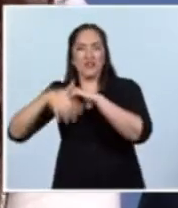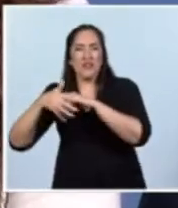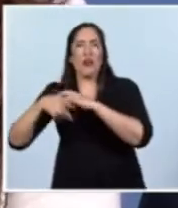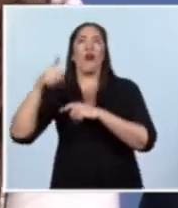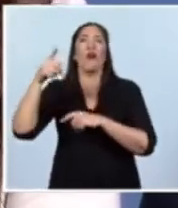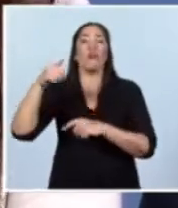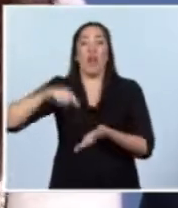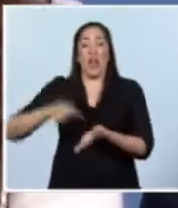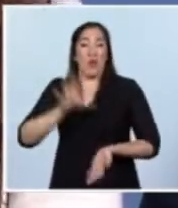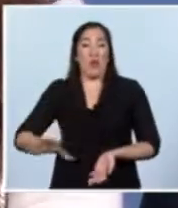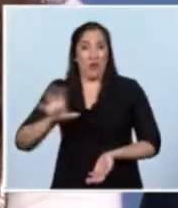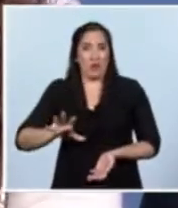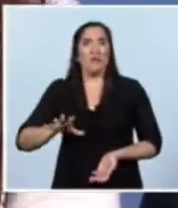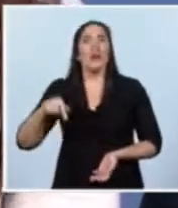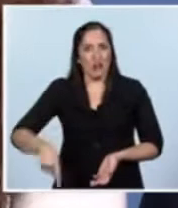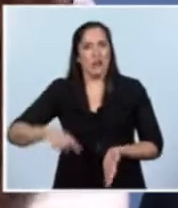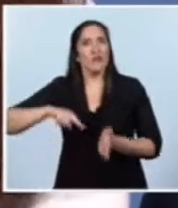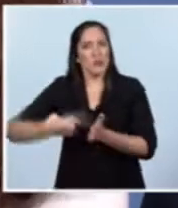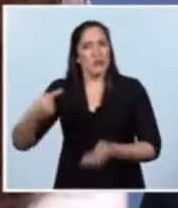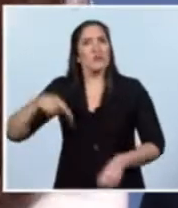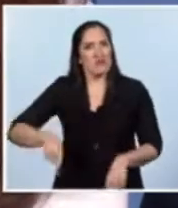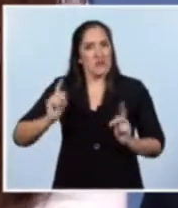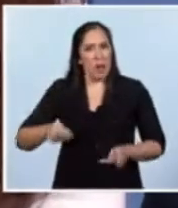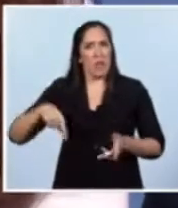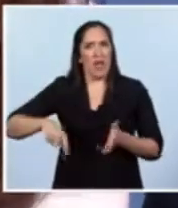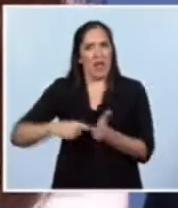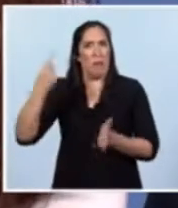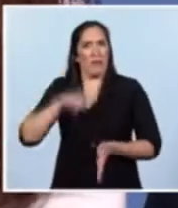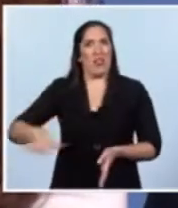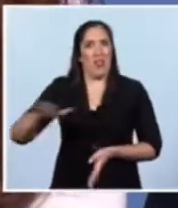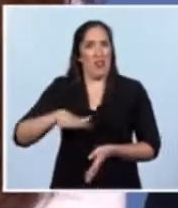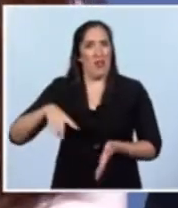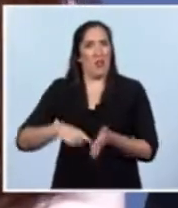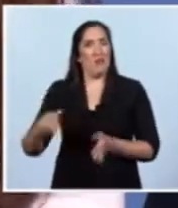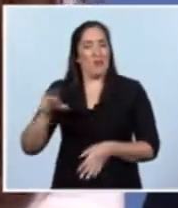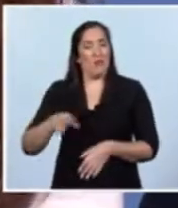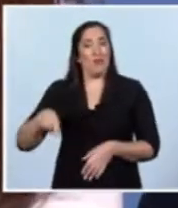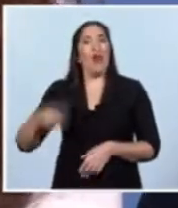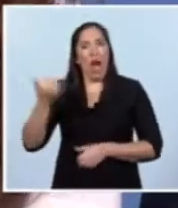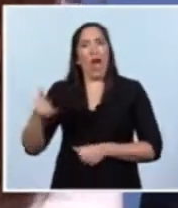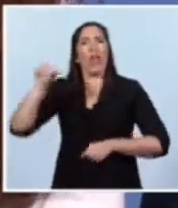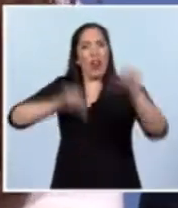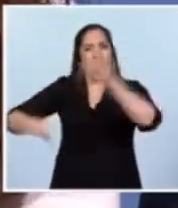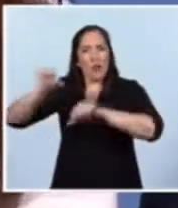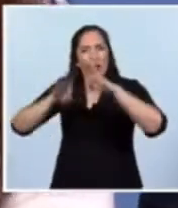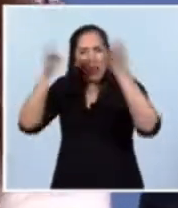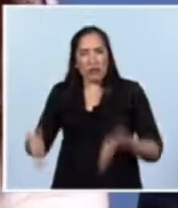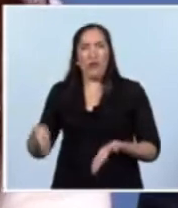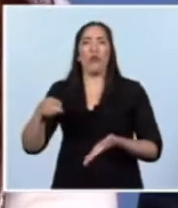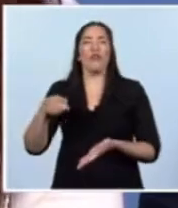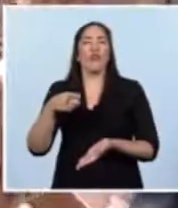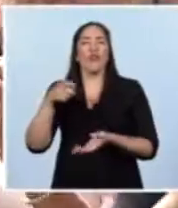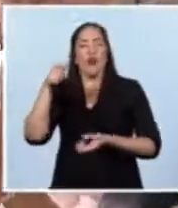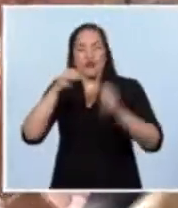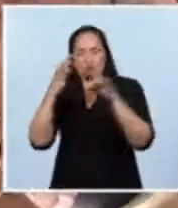Autónoma de Buenos Aires, sí, también en la Ciudad Autónoma de Buenos Aires, laboratorios forenses hechos por el Gobierno